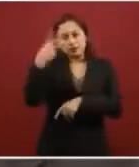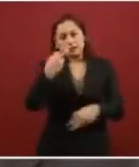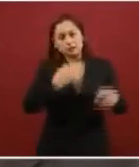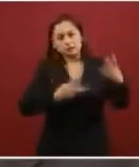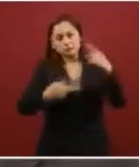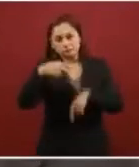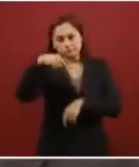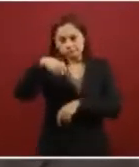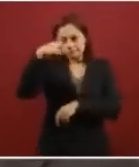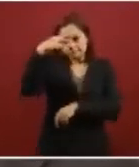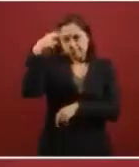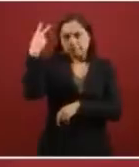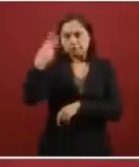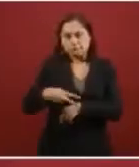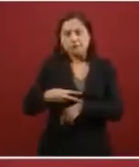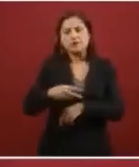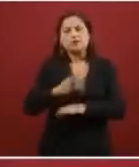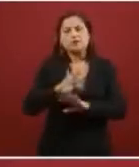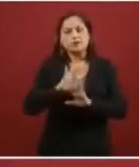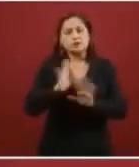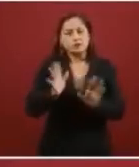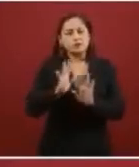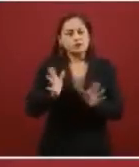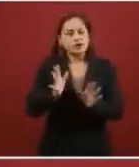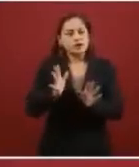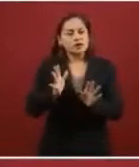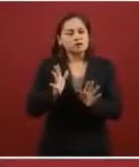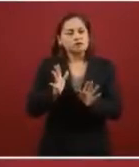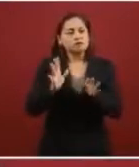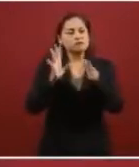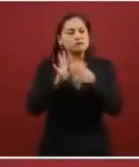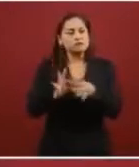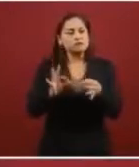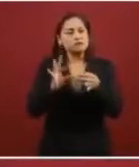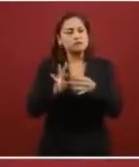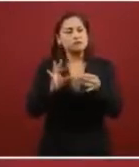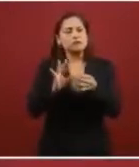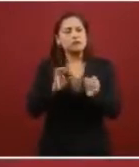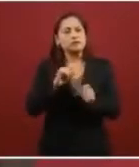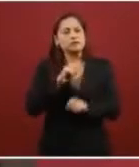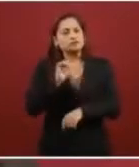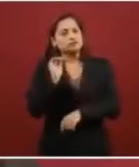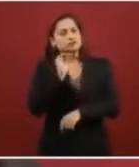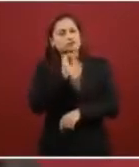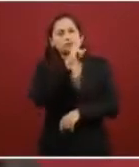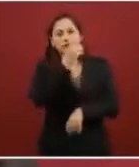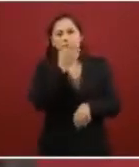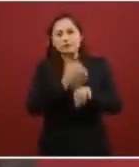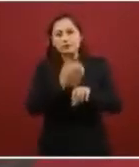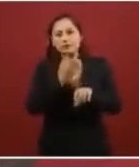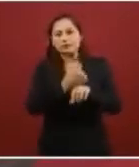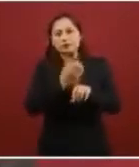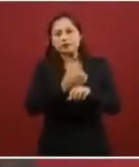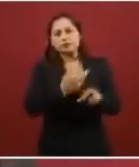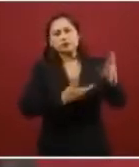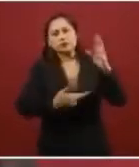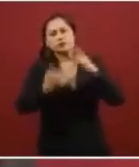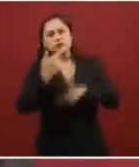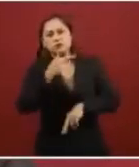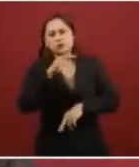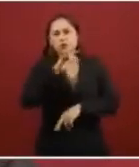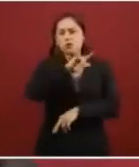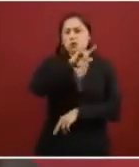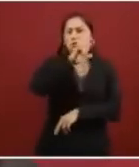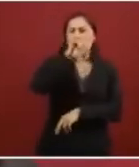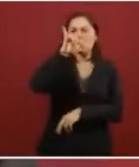que Estados Unidos los mande vía aérea a puntos más cercanos a sus lugares de